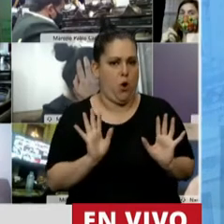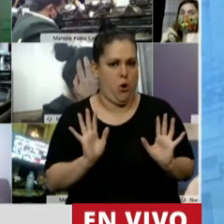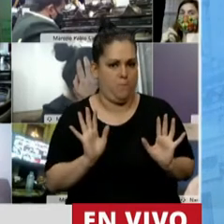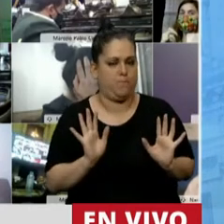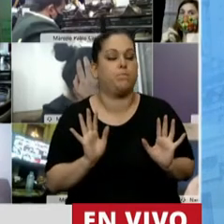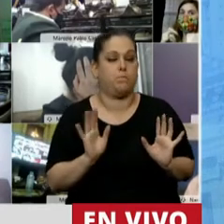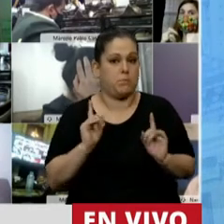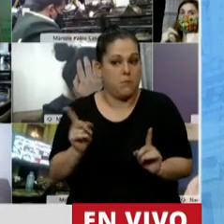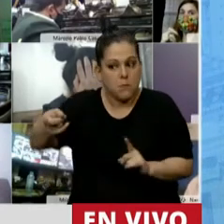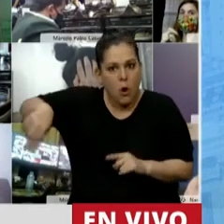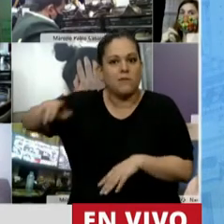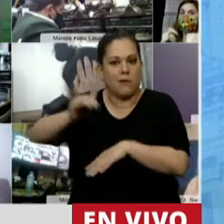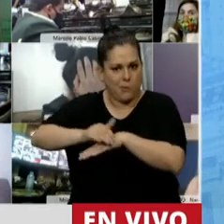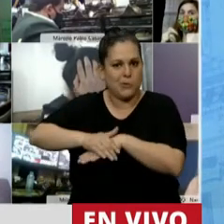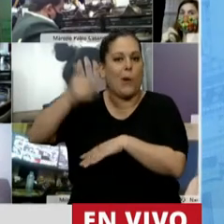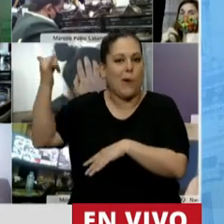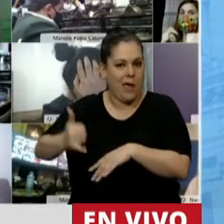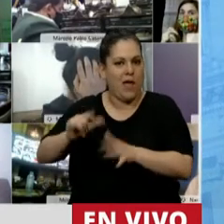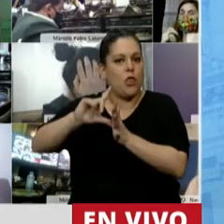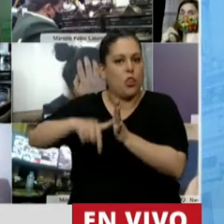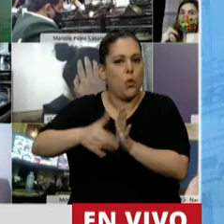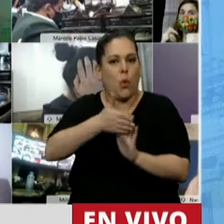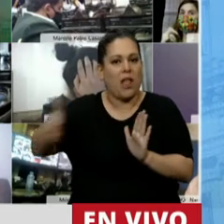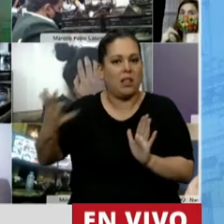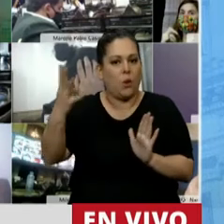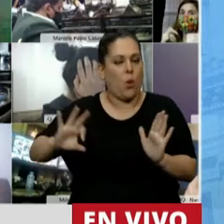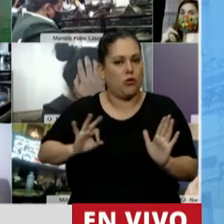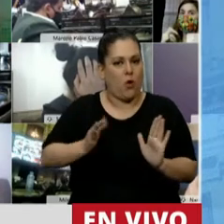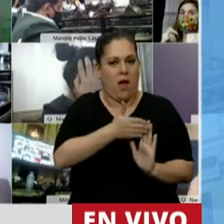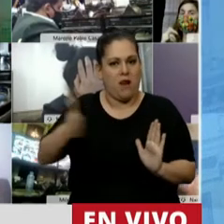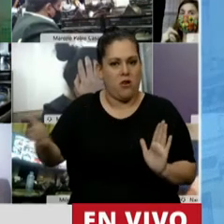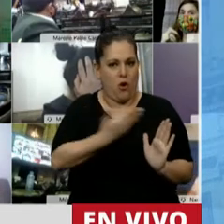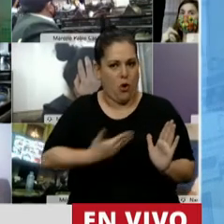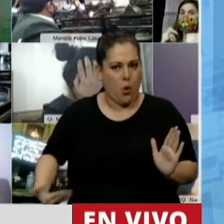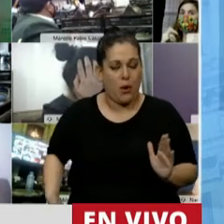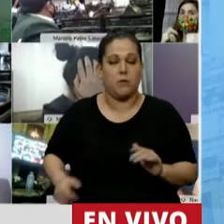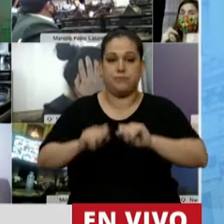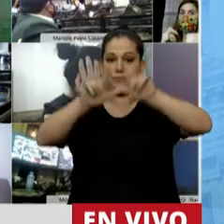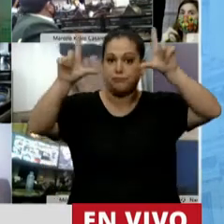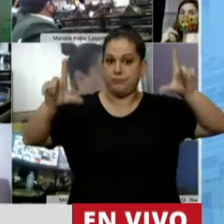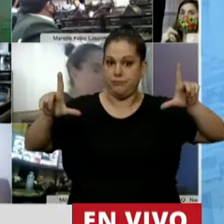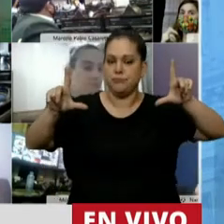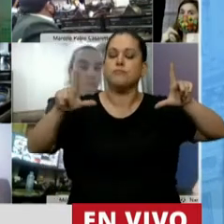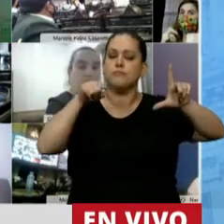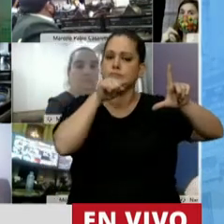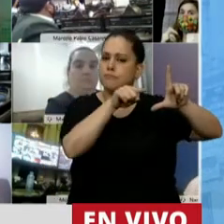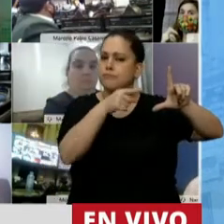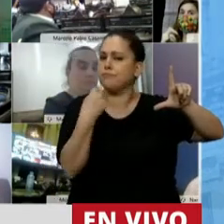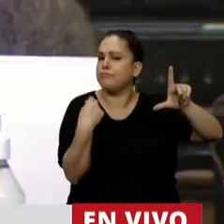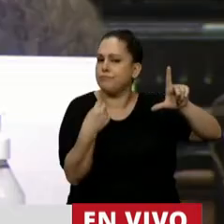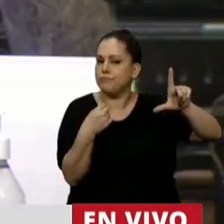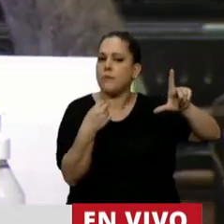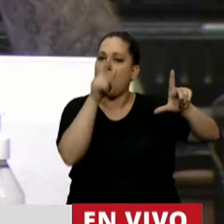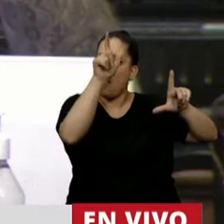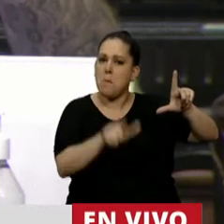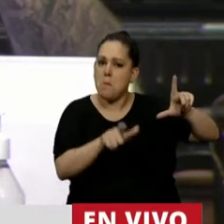con sus políticas durante los cuatro años de gobierno. Acá en principio, un compañero cartonero que se lo ve claramente